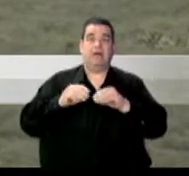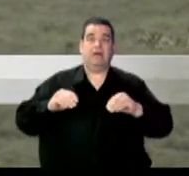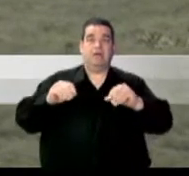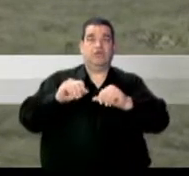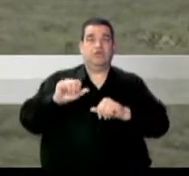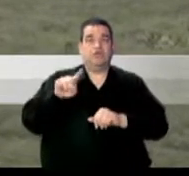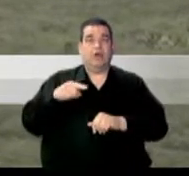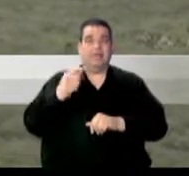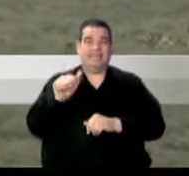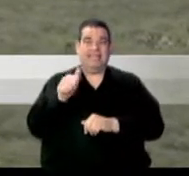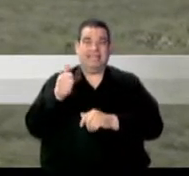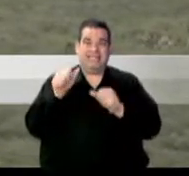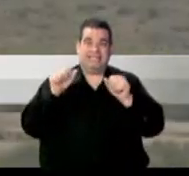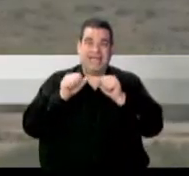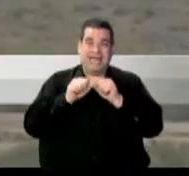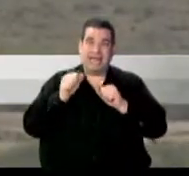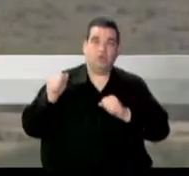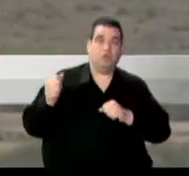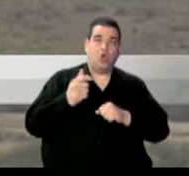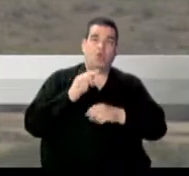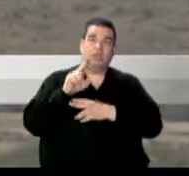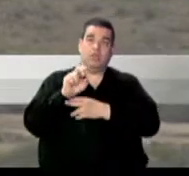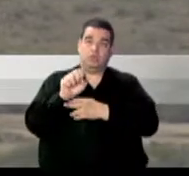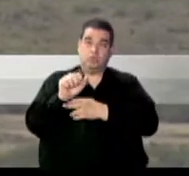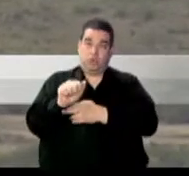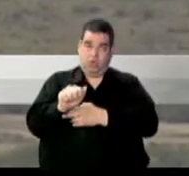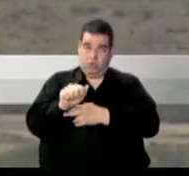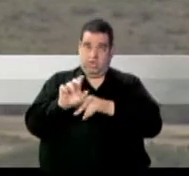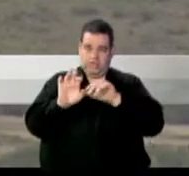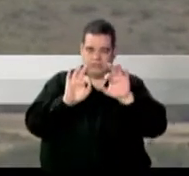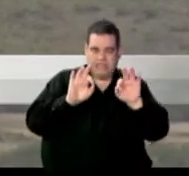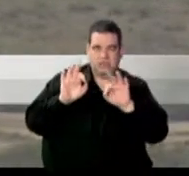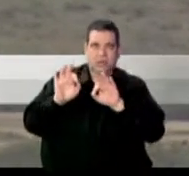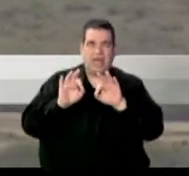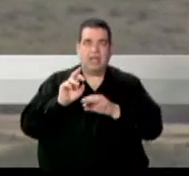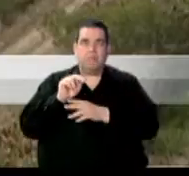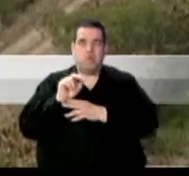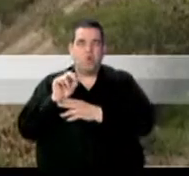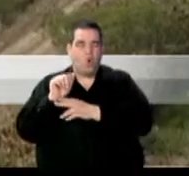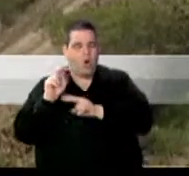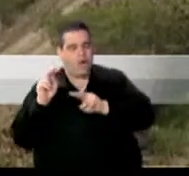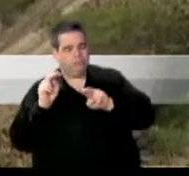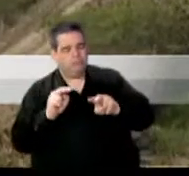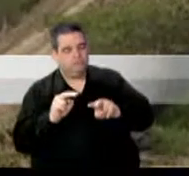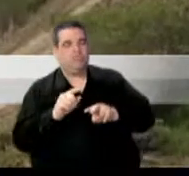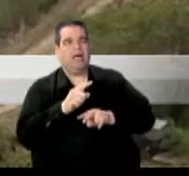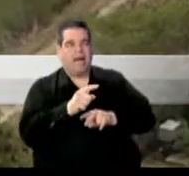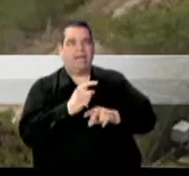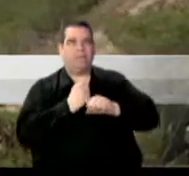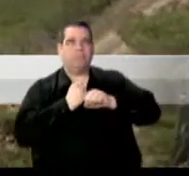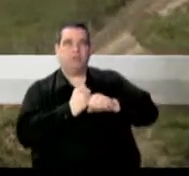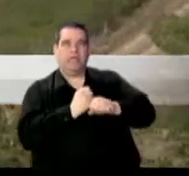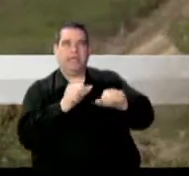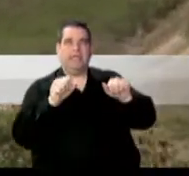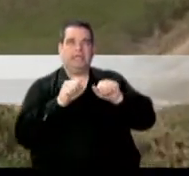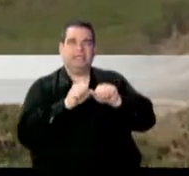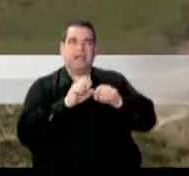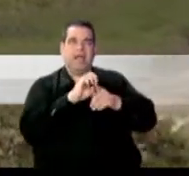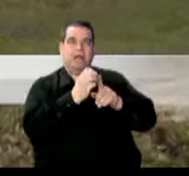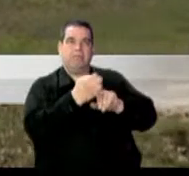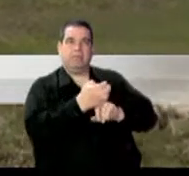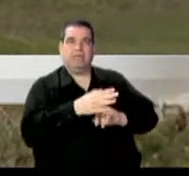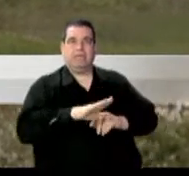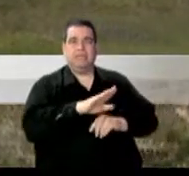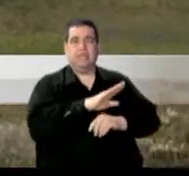áreas en todos los eeuu que han sido seleccionadas por noa como áreas de enfoque de hábitat el comisionado residente en washington